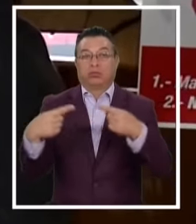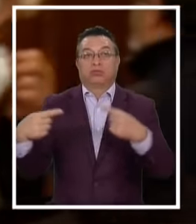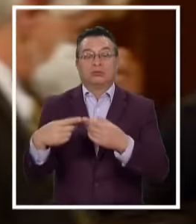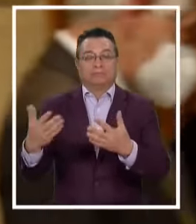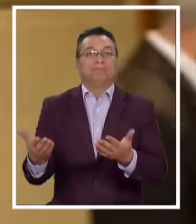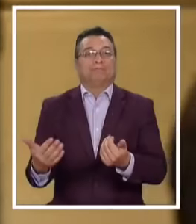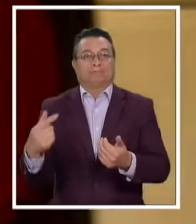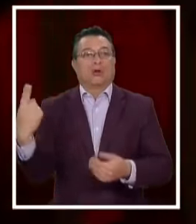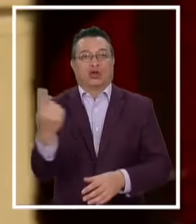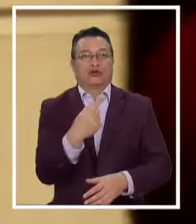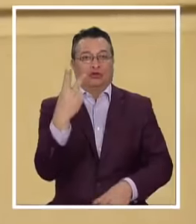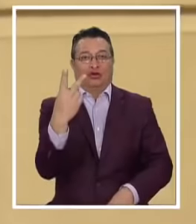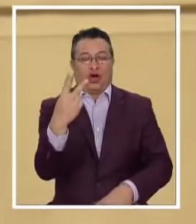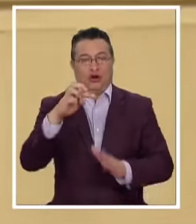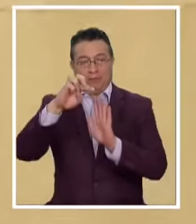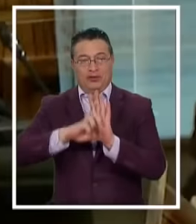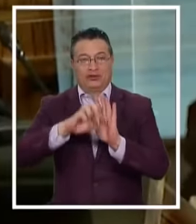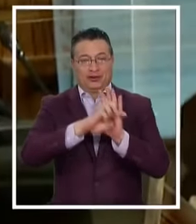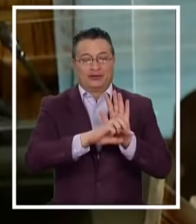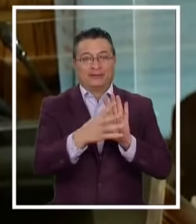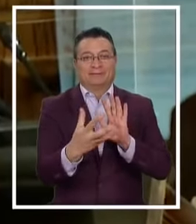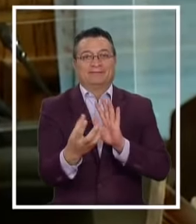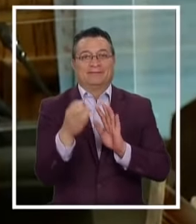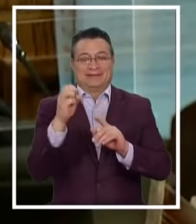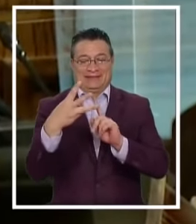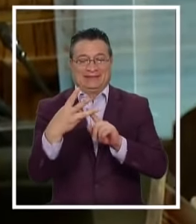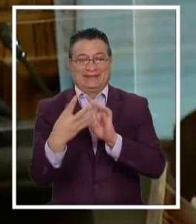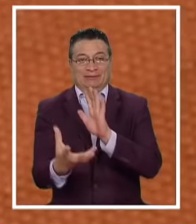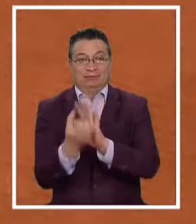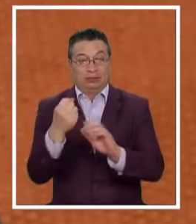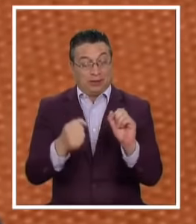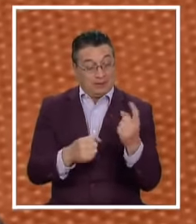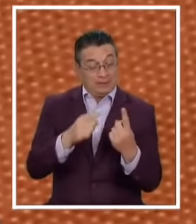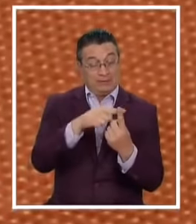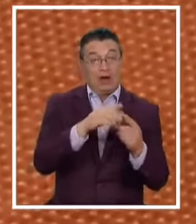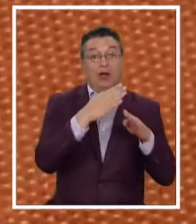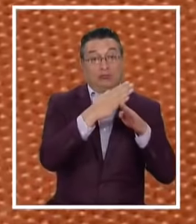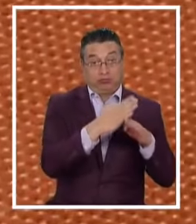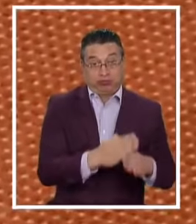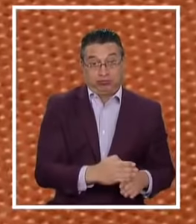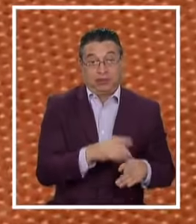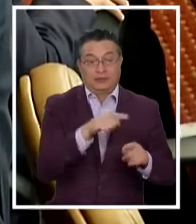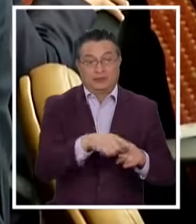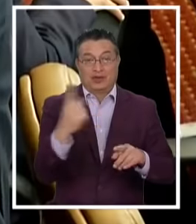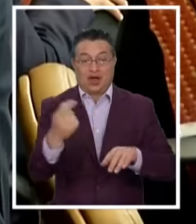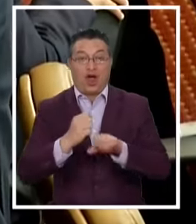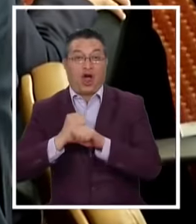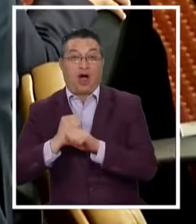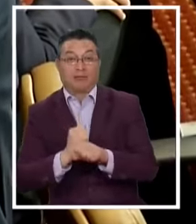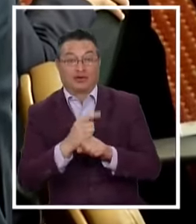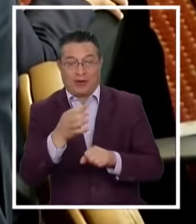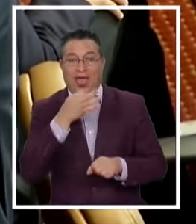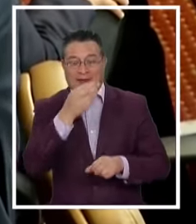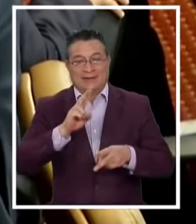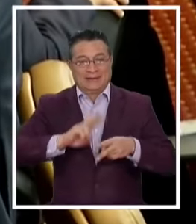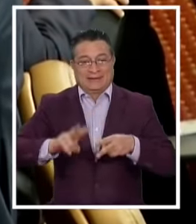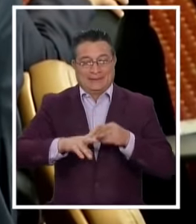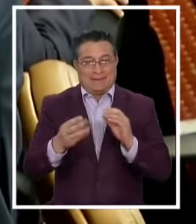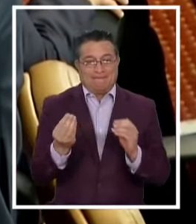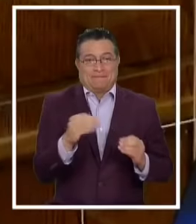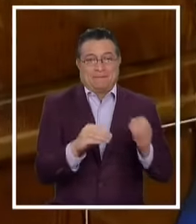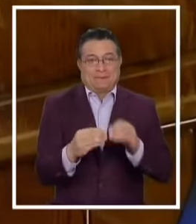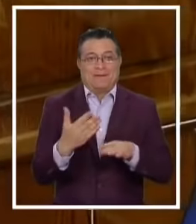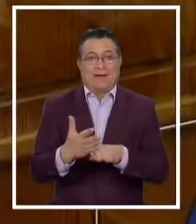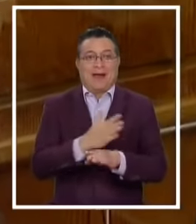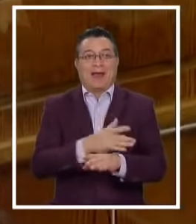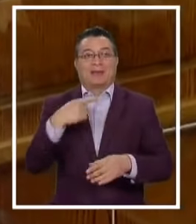votación de los dos proyectos del tercer retiro del 10% El primero, el permanente, que según la oposición estaba preparado e ideado